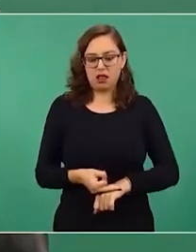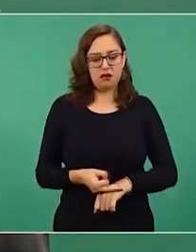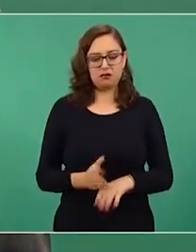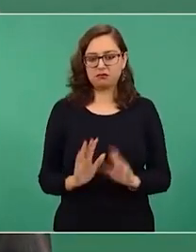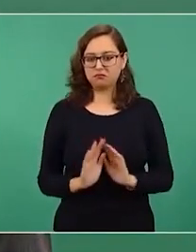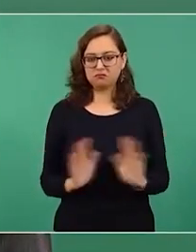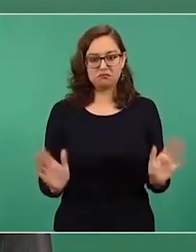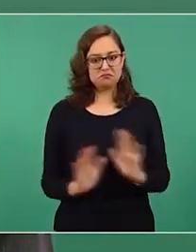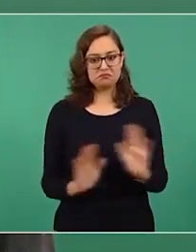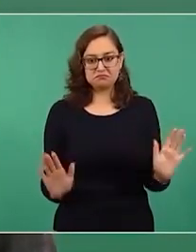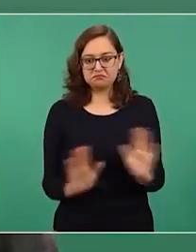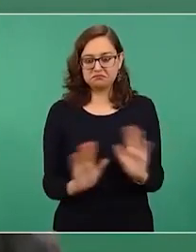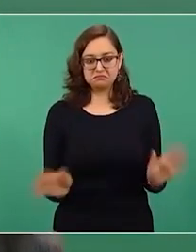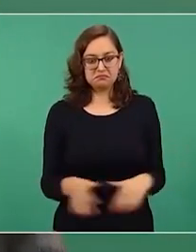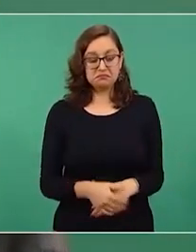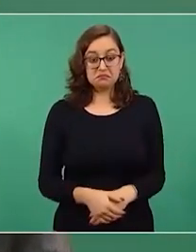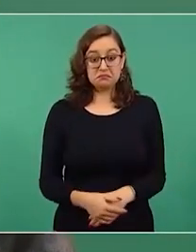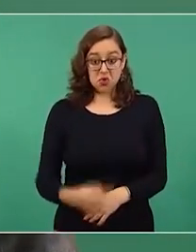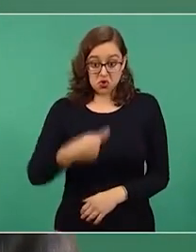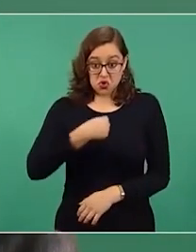Yo ya no me pertenezco.